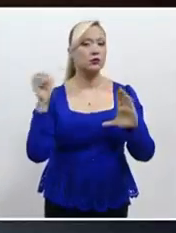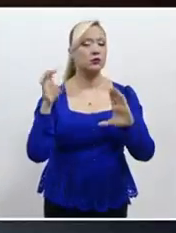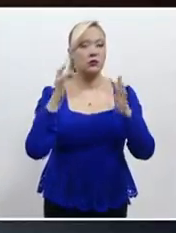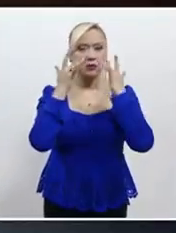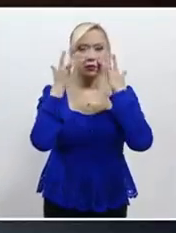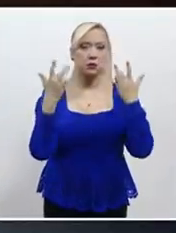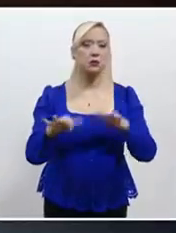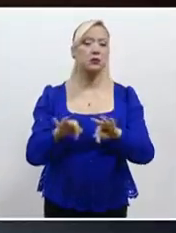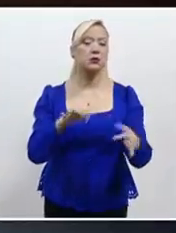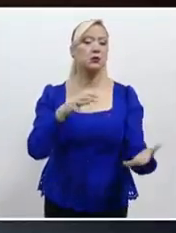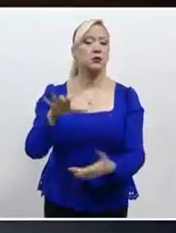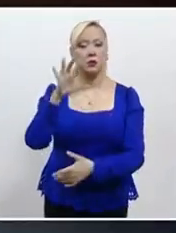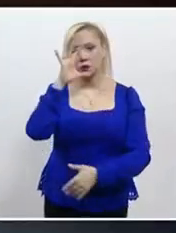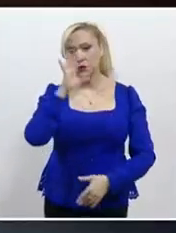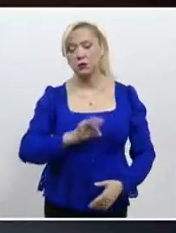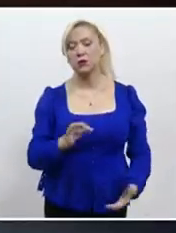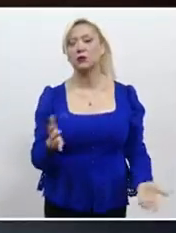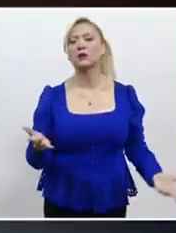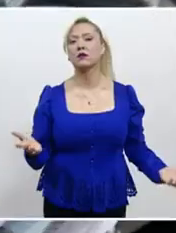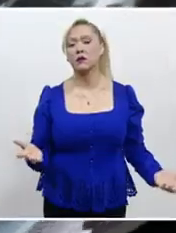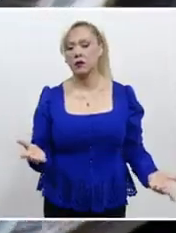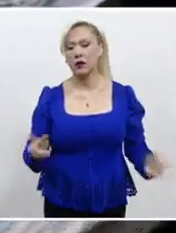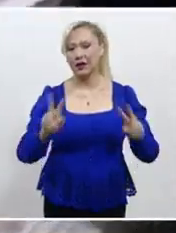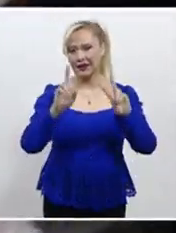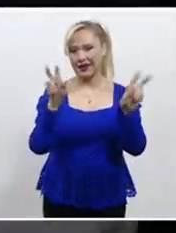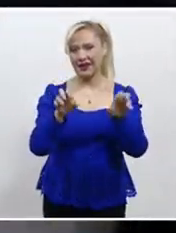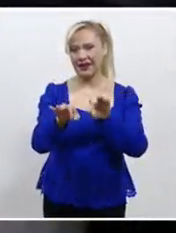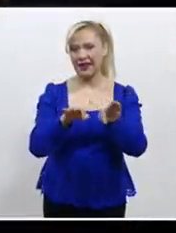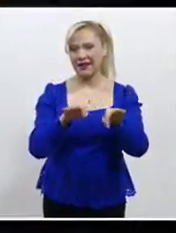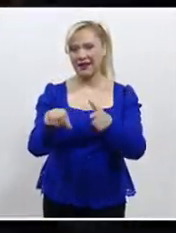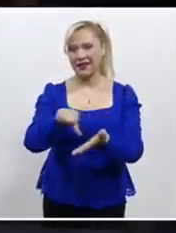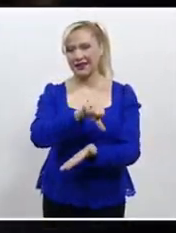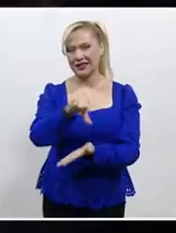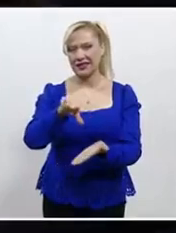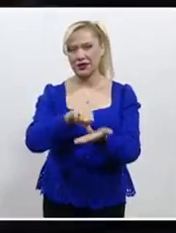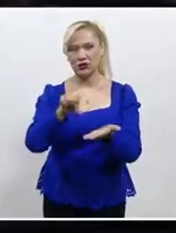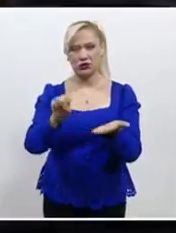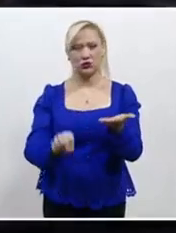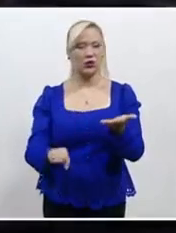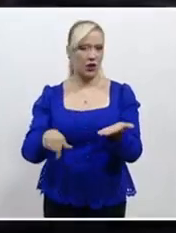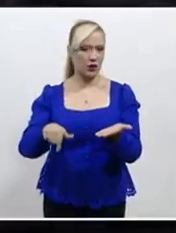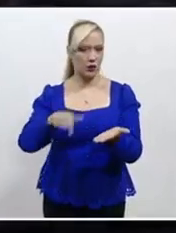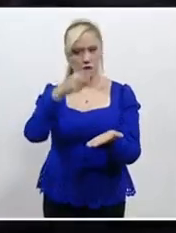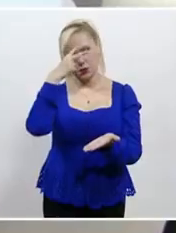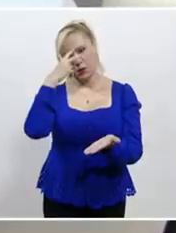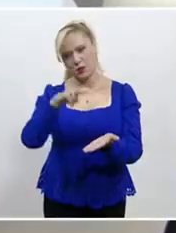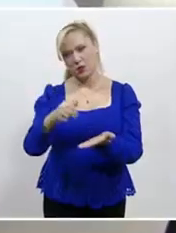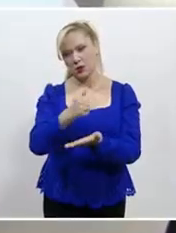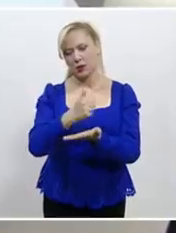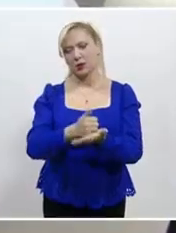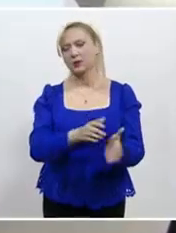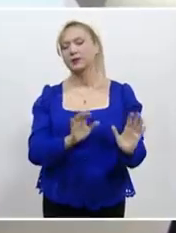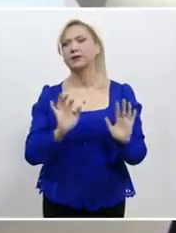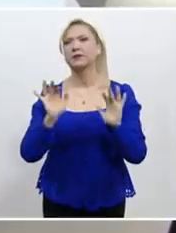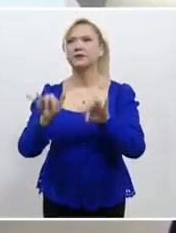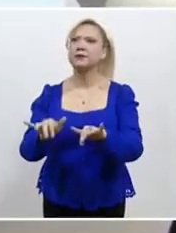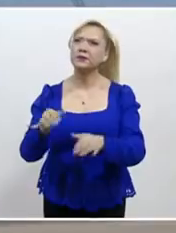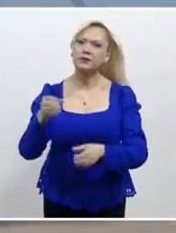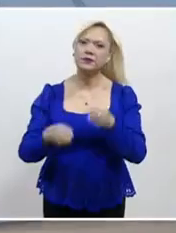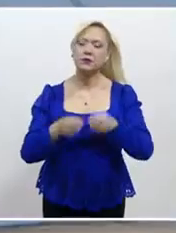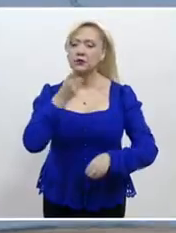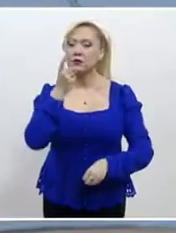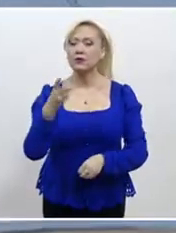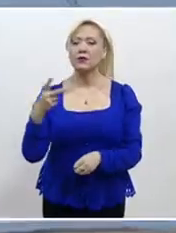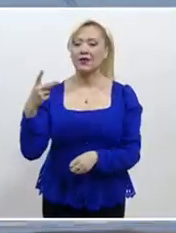El pleno regional en materia de trabajo de la región Centro Sur con residencia en la Ciudad de México determinó que cuando el